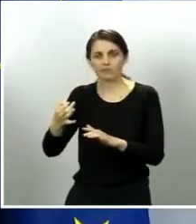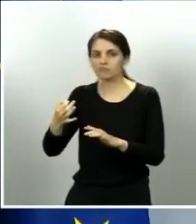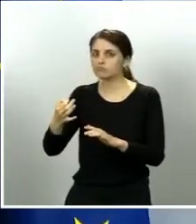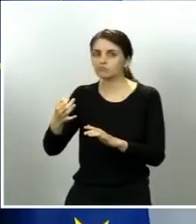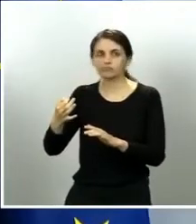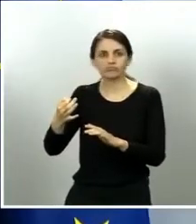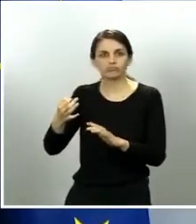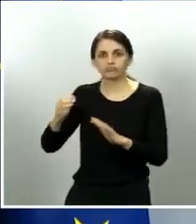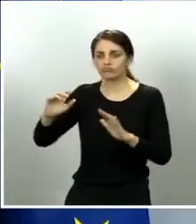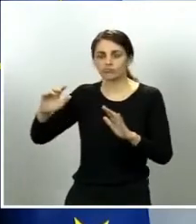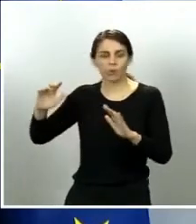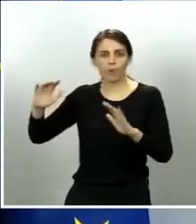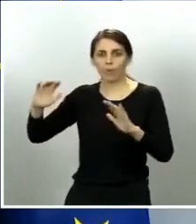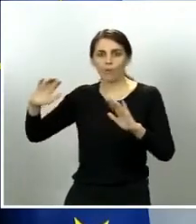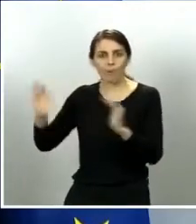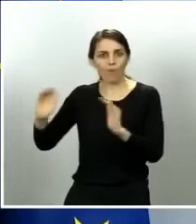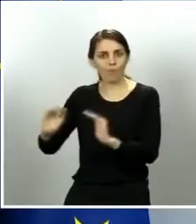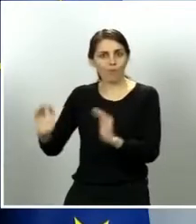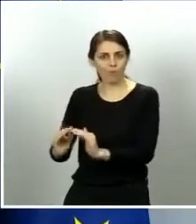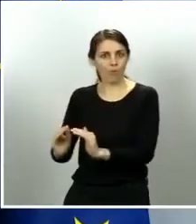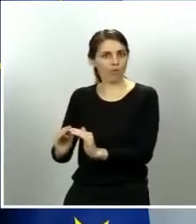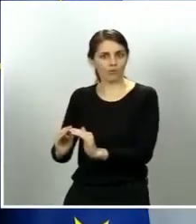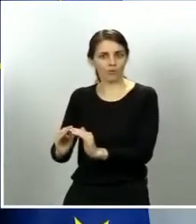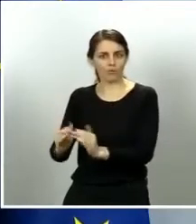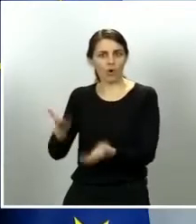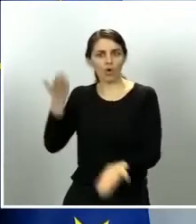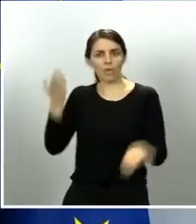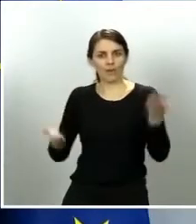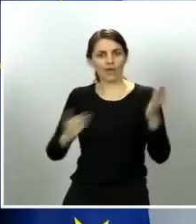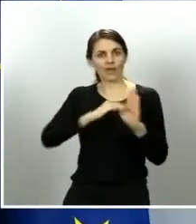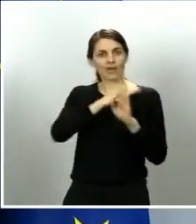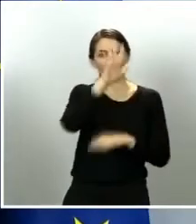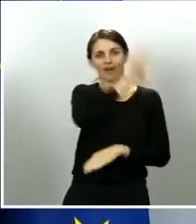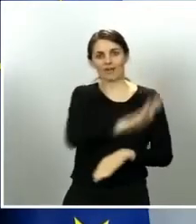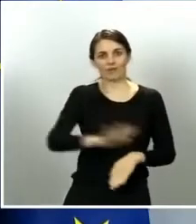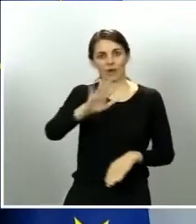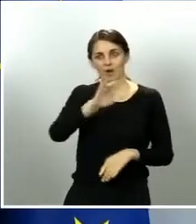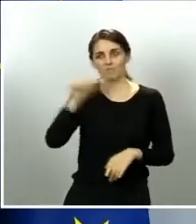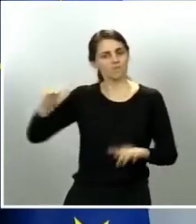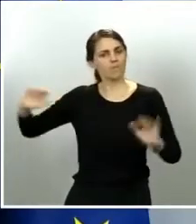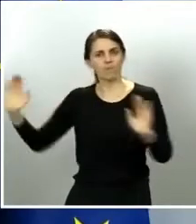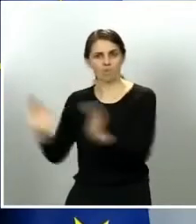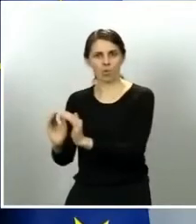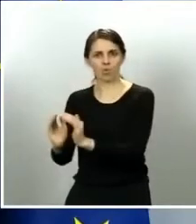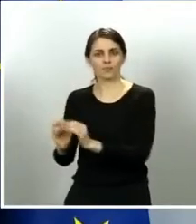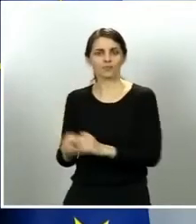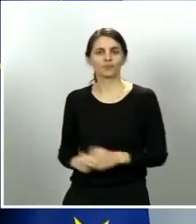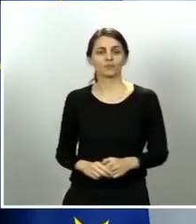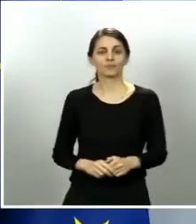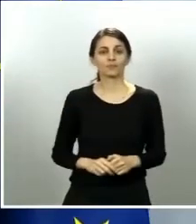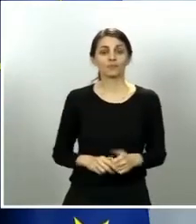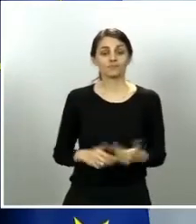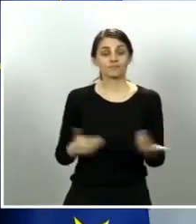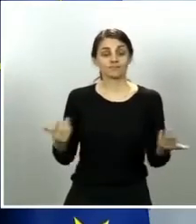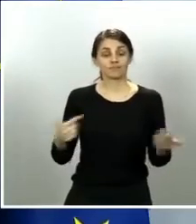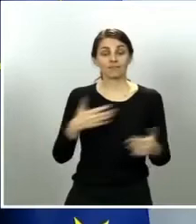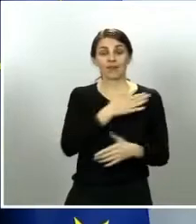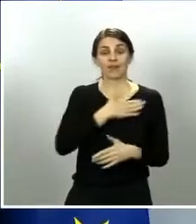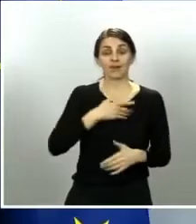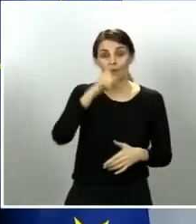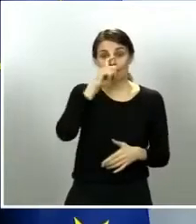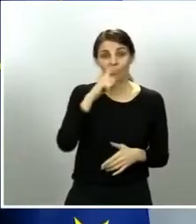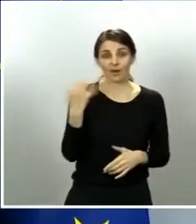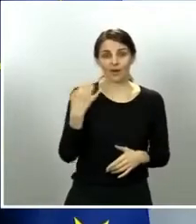veces. Voy terminando. No sin antes recordar que uno de los factores determinantes de la eficacia de las medidas